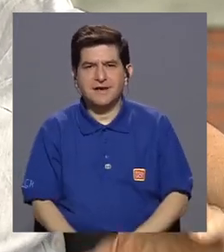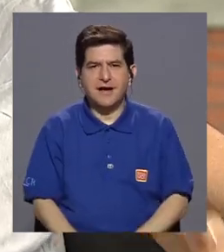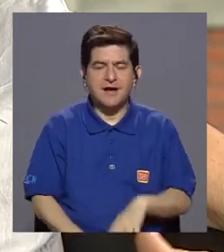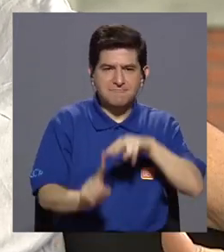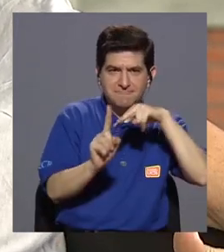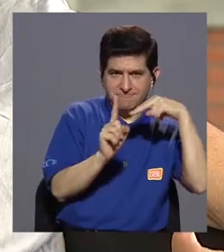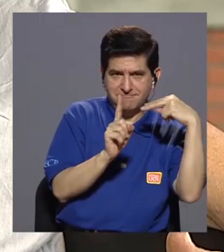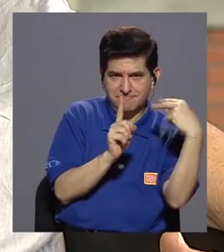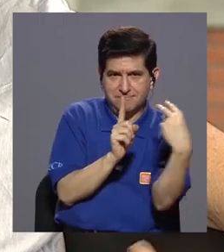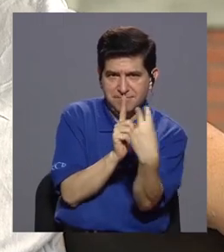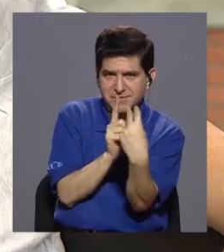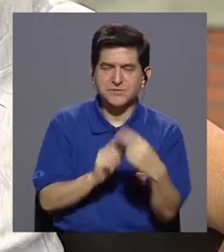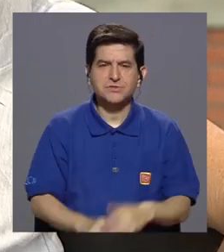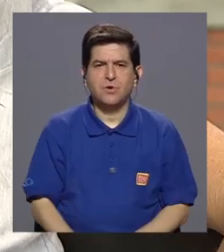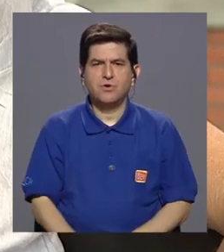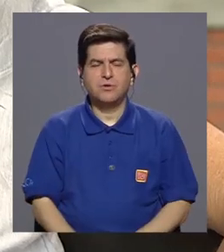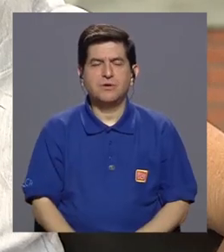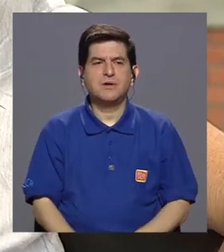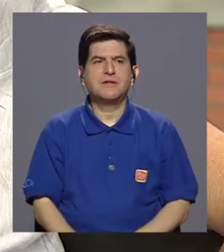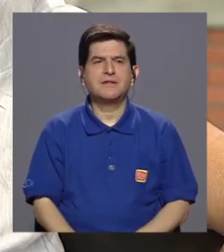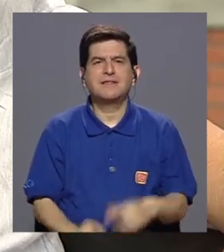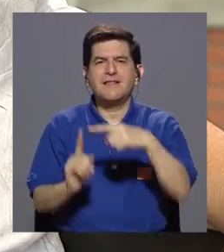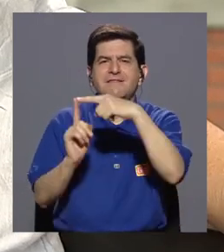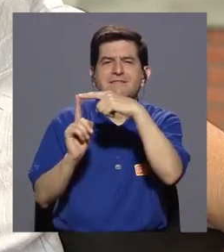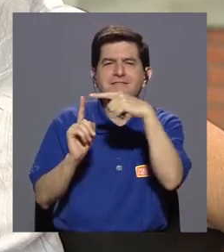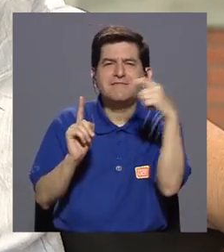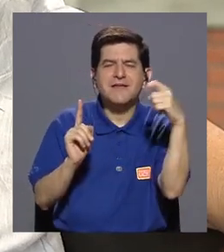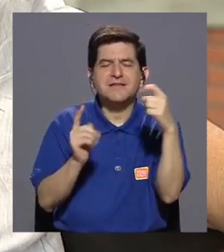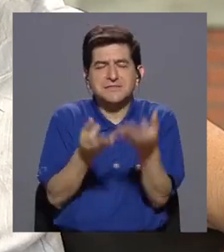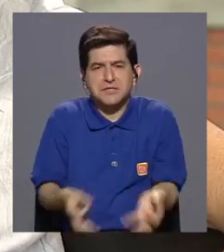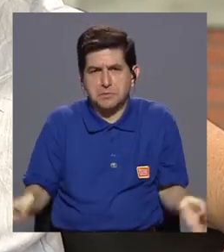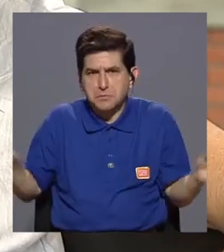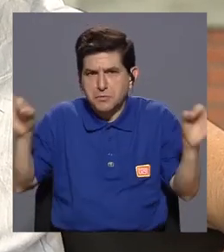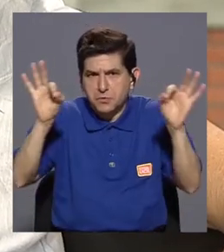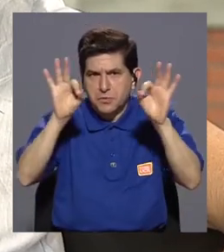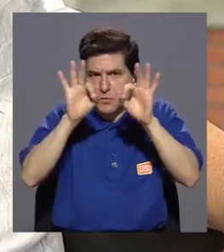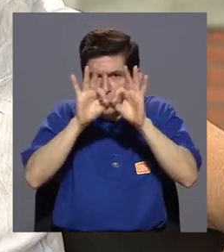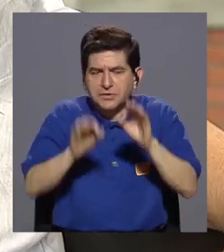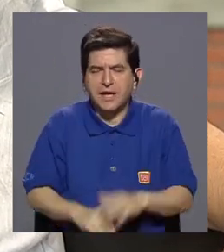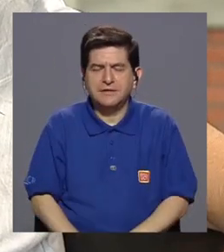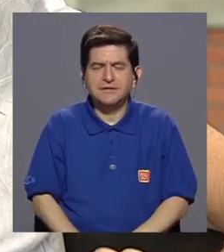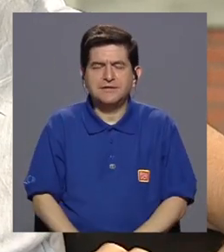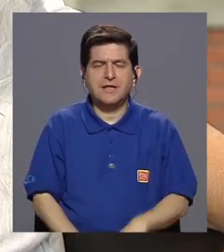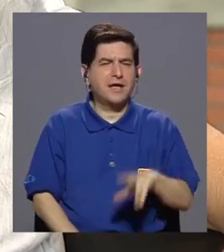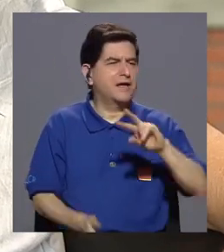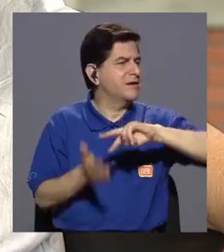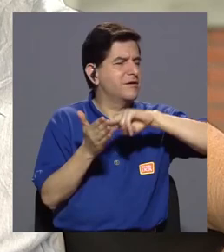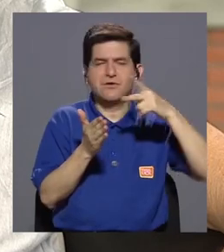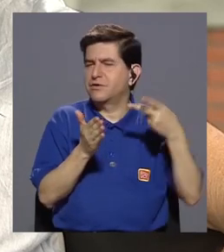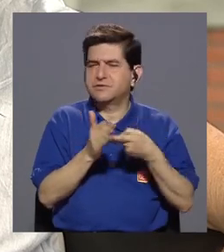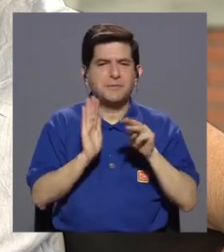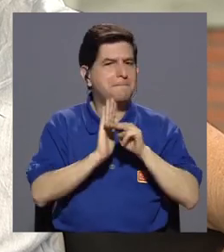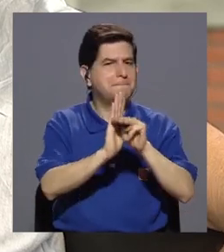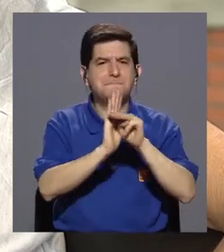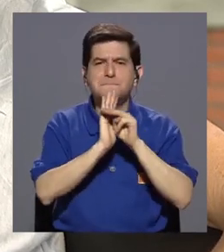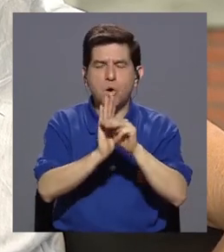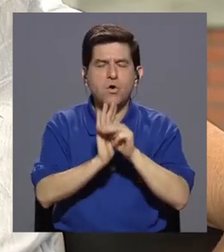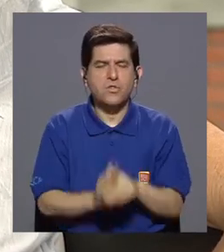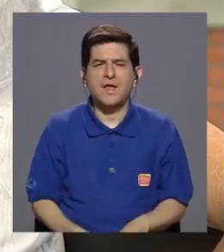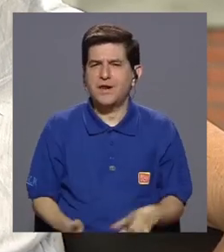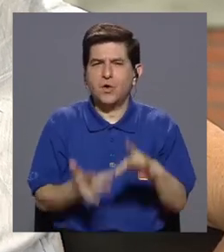como una visión diferente, parte, tal vez lo más importante, es partir de que no se trata de un modelo